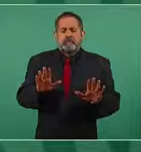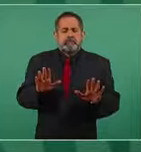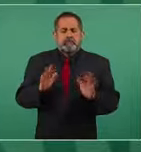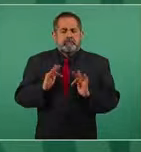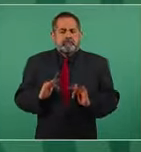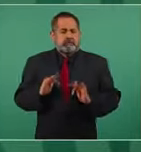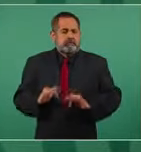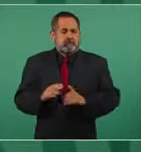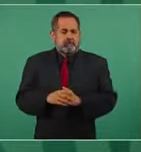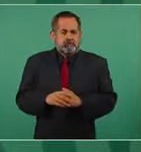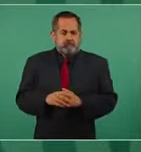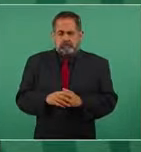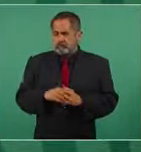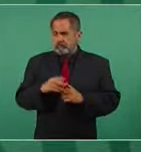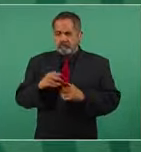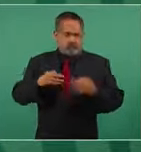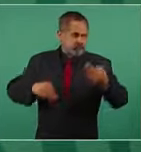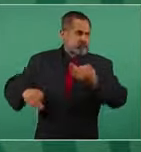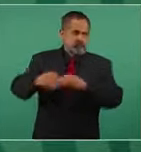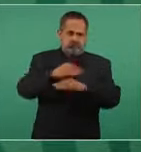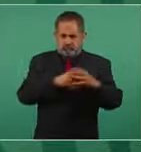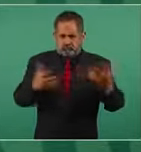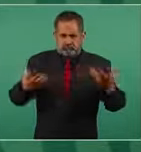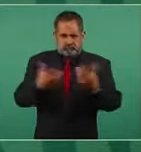Eso lo hemos logrado entre todos.